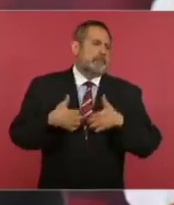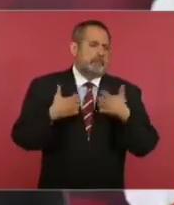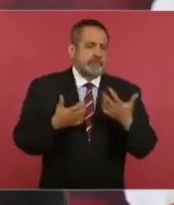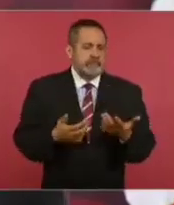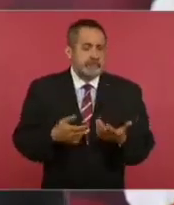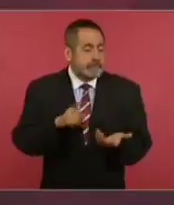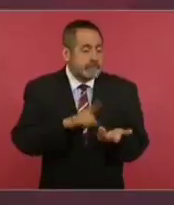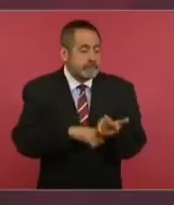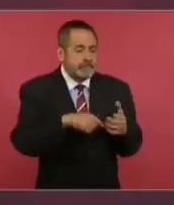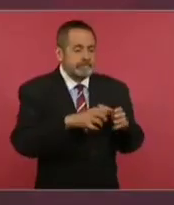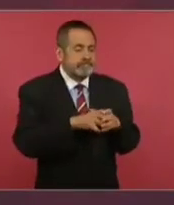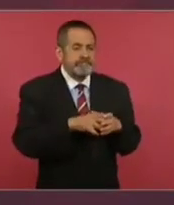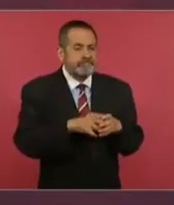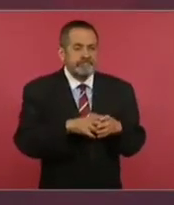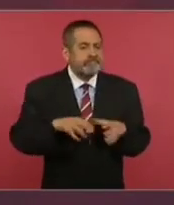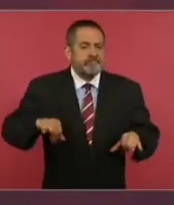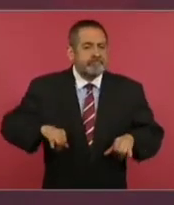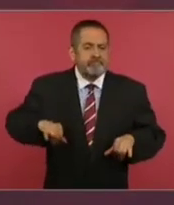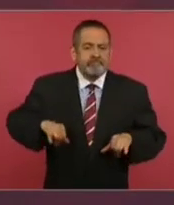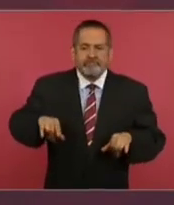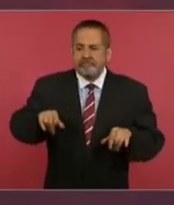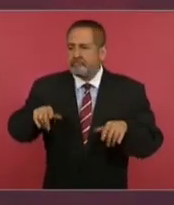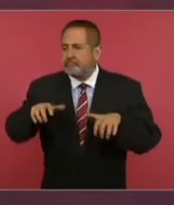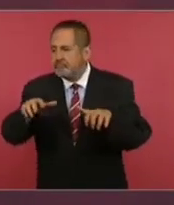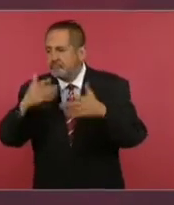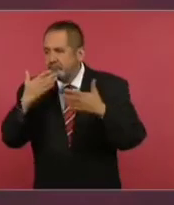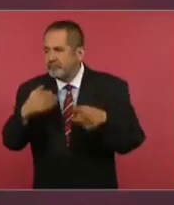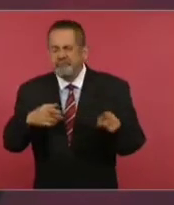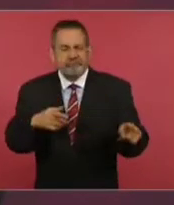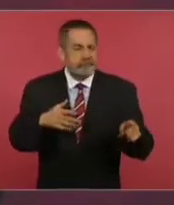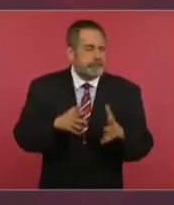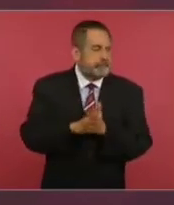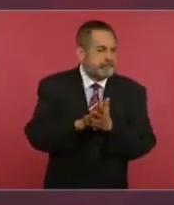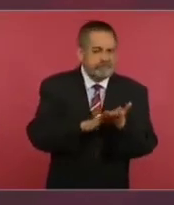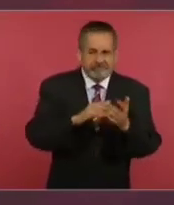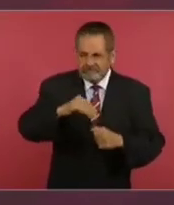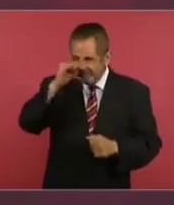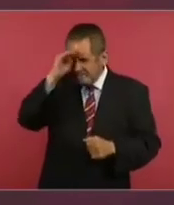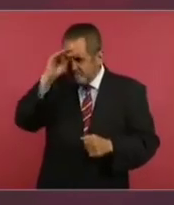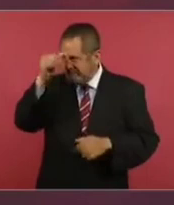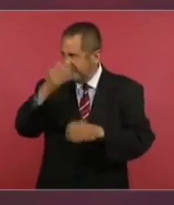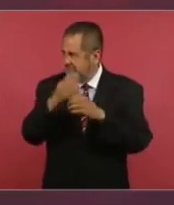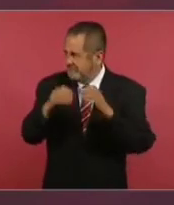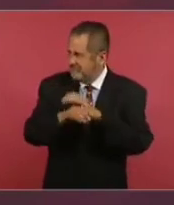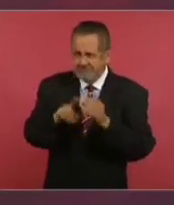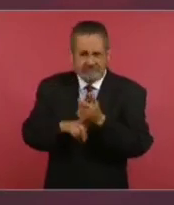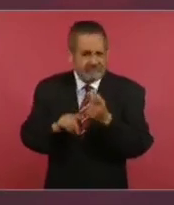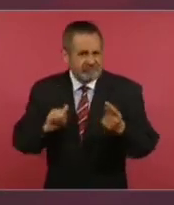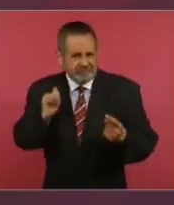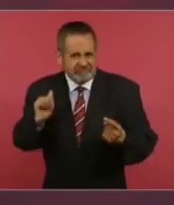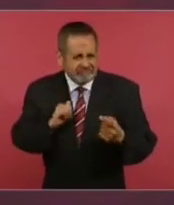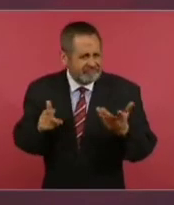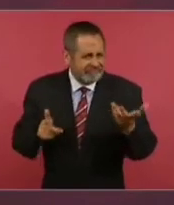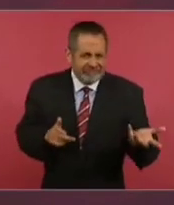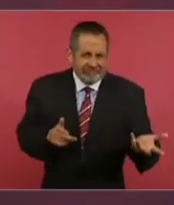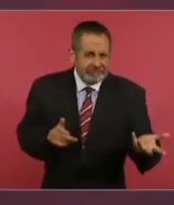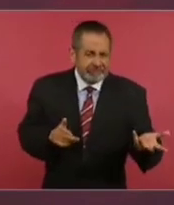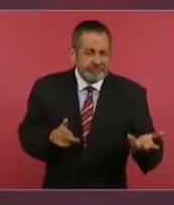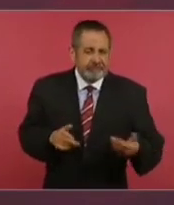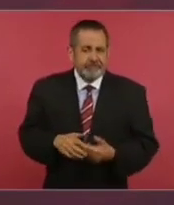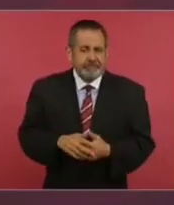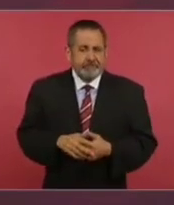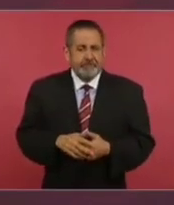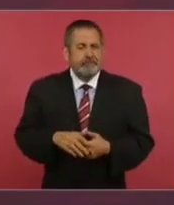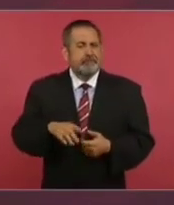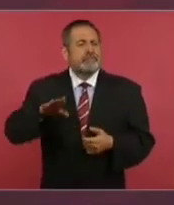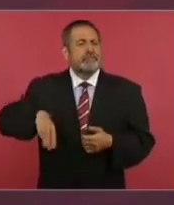sus intereses son otros, lo que ellos están pensando, como